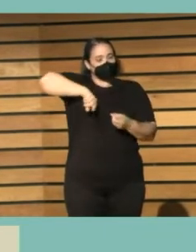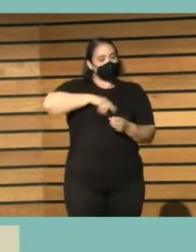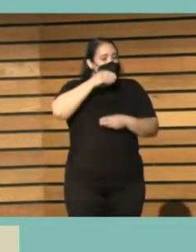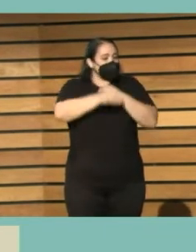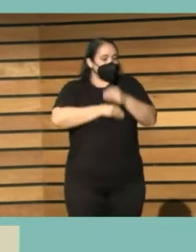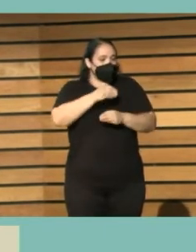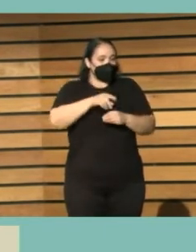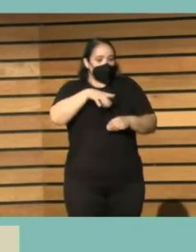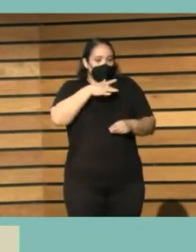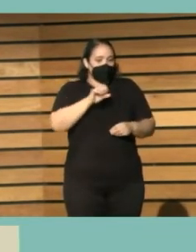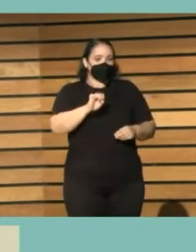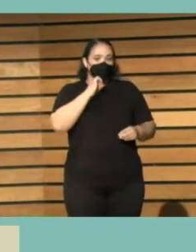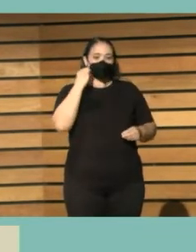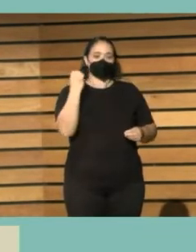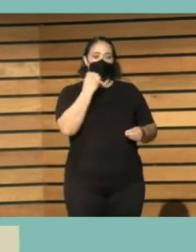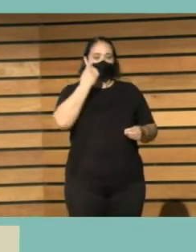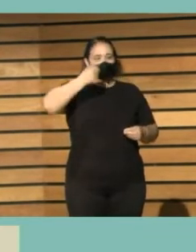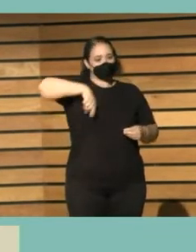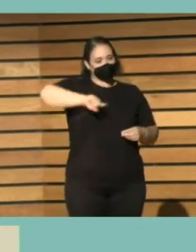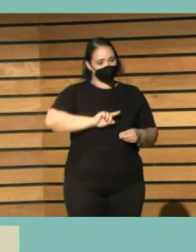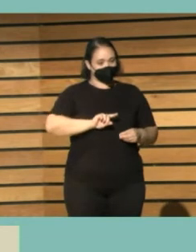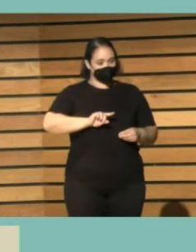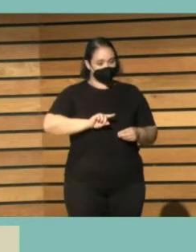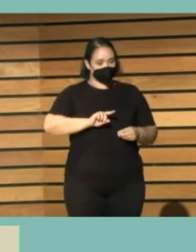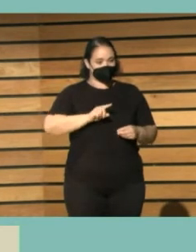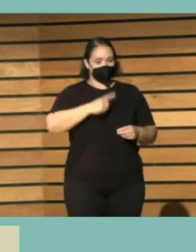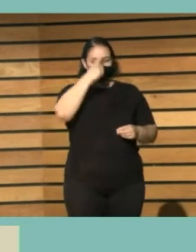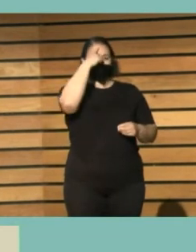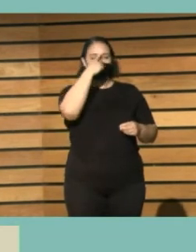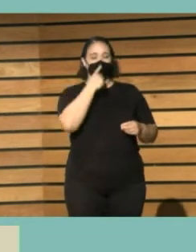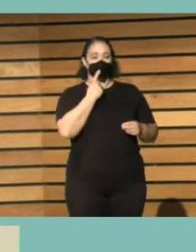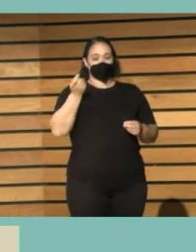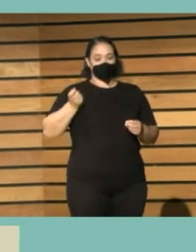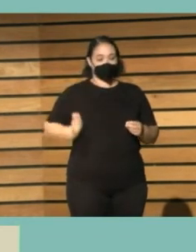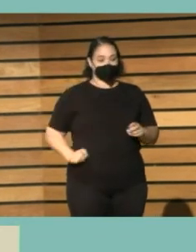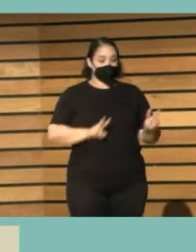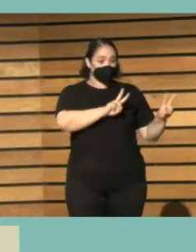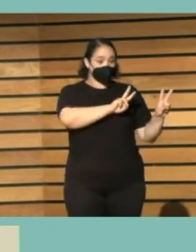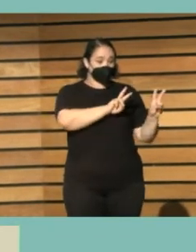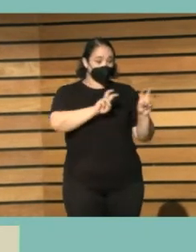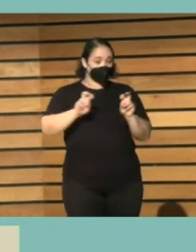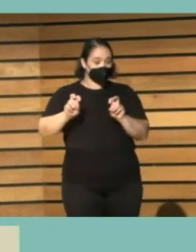lo que le vindicamos hacer ahora estas nuevas perfiles profesionales estas nuevas